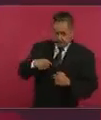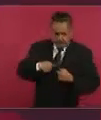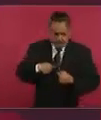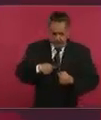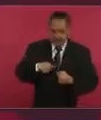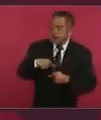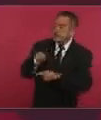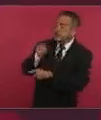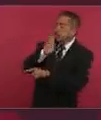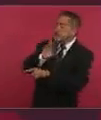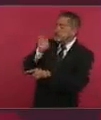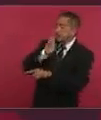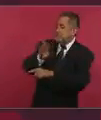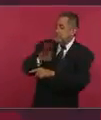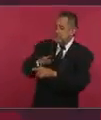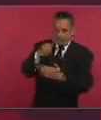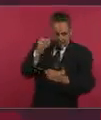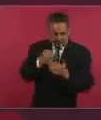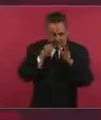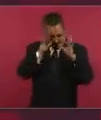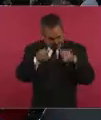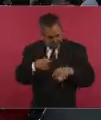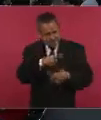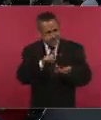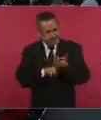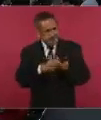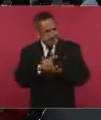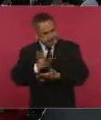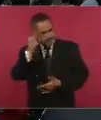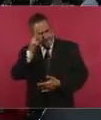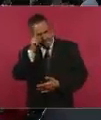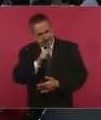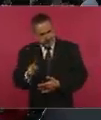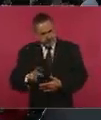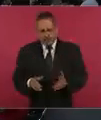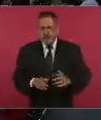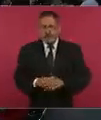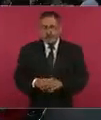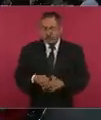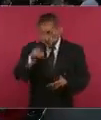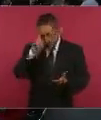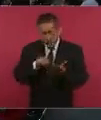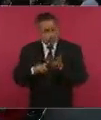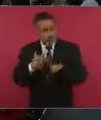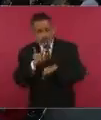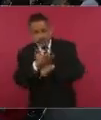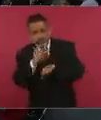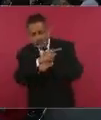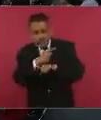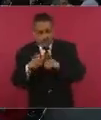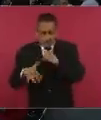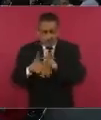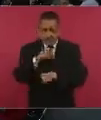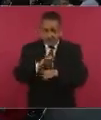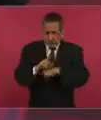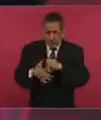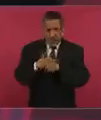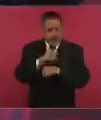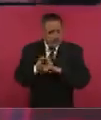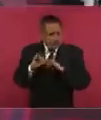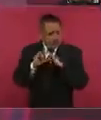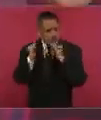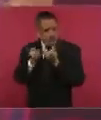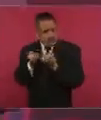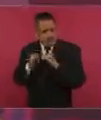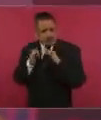ajeno y no la paja en el ojo ajeno ojo ajeno ajeno. ¿Ustedes creen que en Estados Unidos cada quince días hay una reunión?